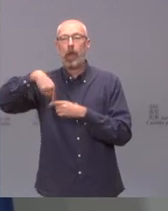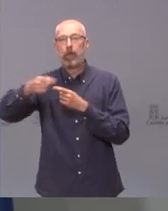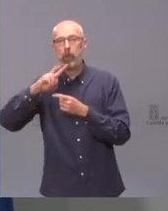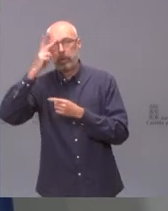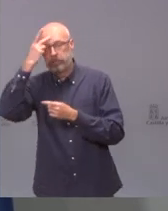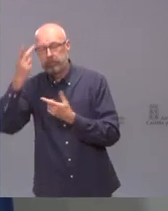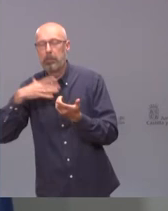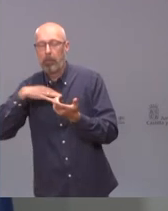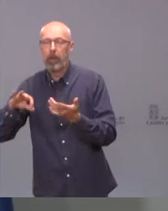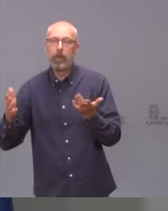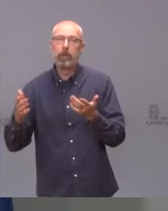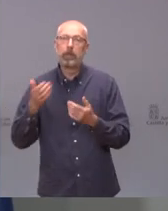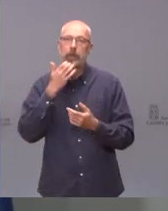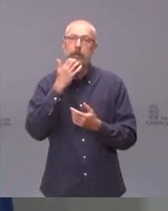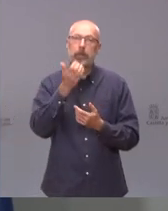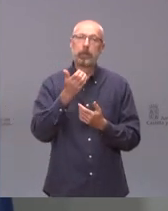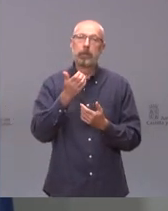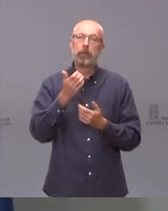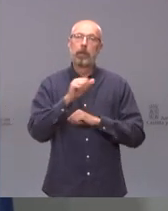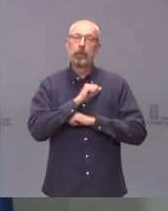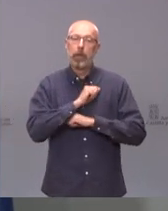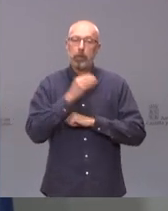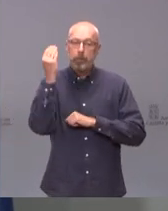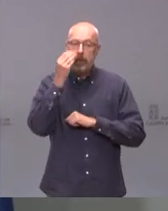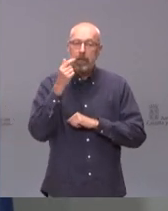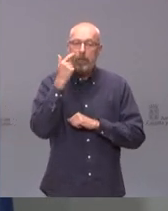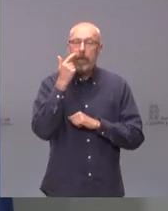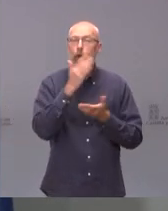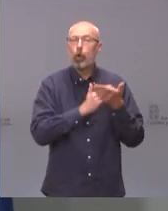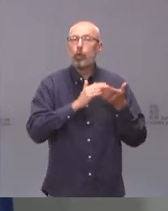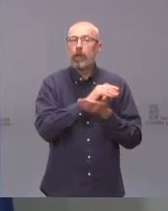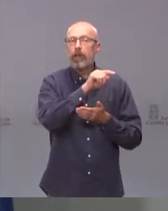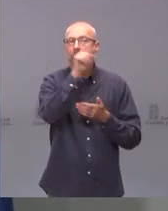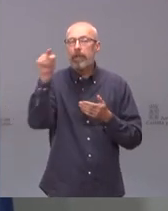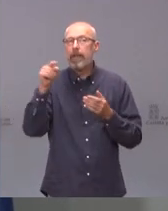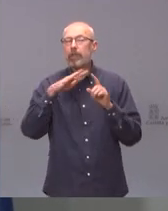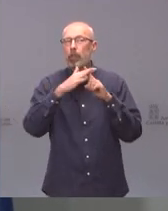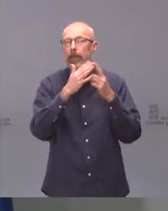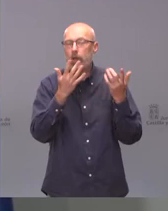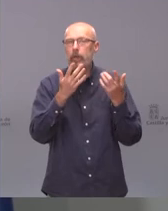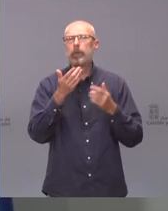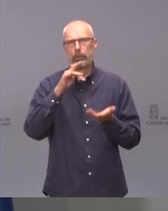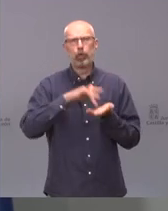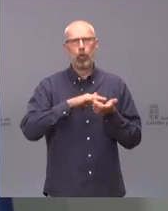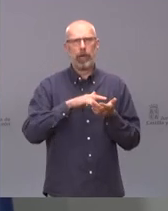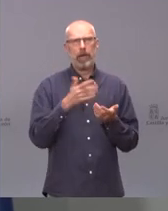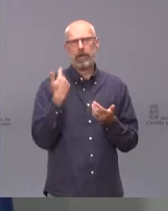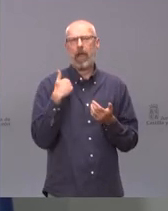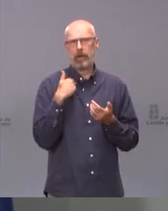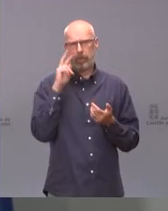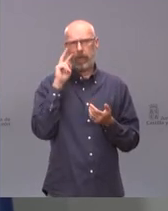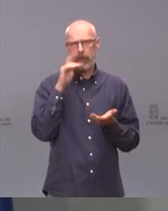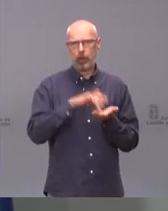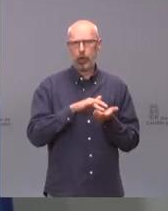Veremos cuando llegue el día y tenemos todas las comunidades en esa situación. Pero nosotros sí que tenemos experiencia ya. Durante el año pasado dictábamos en